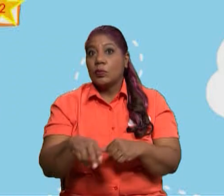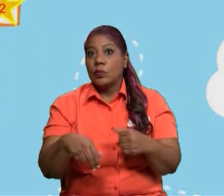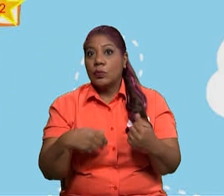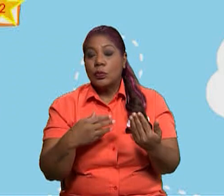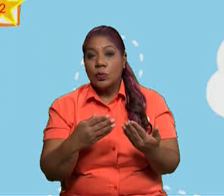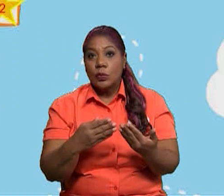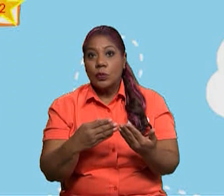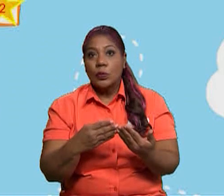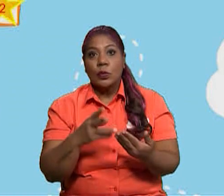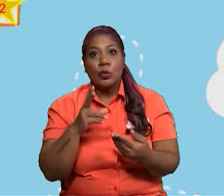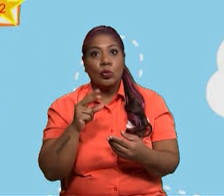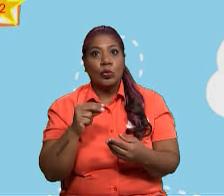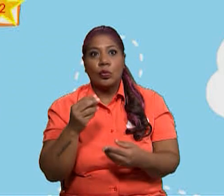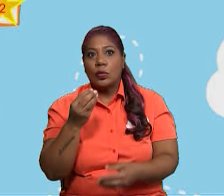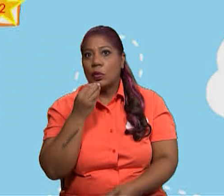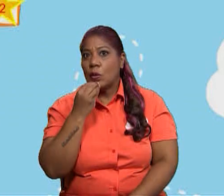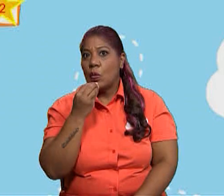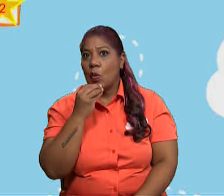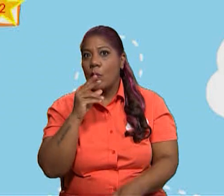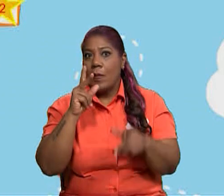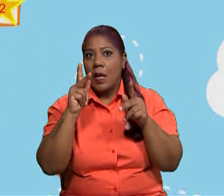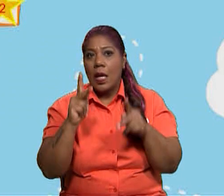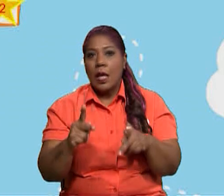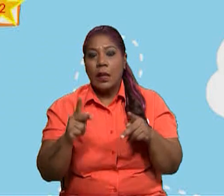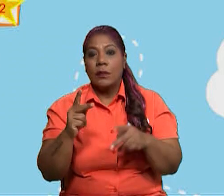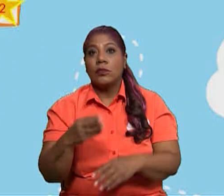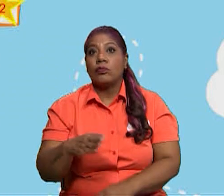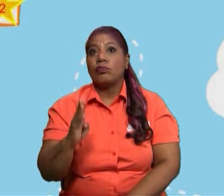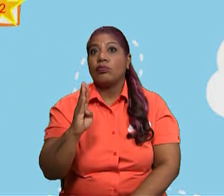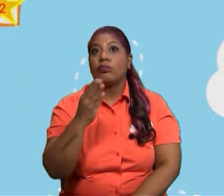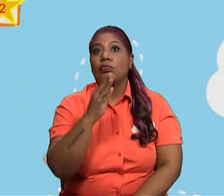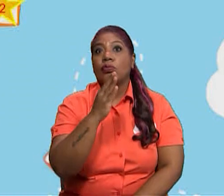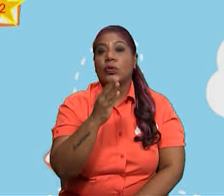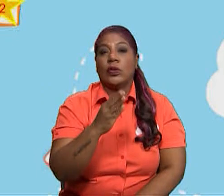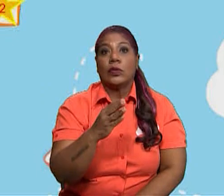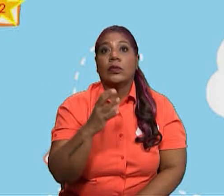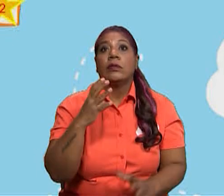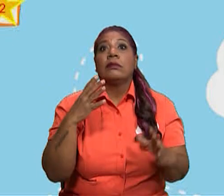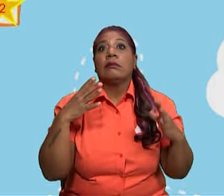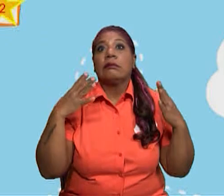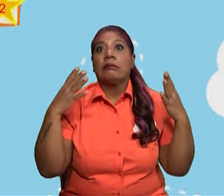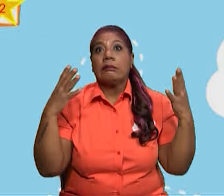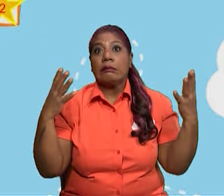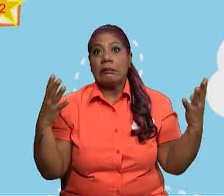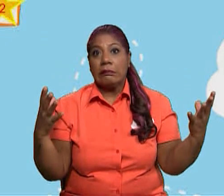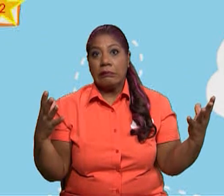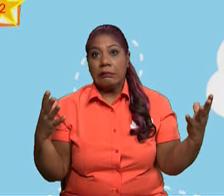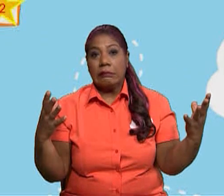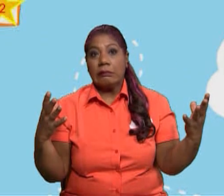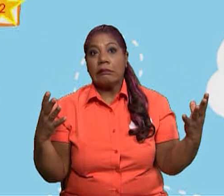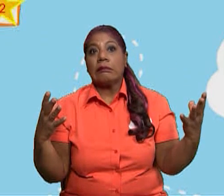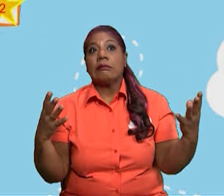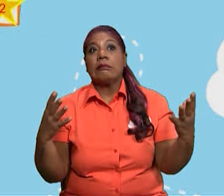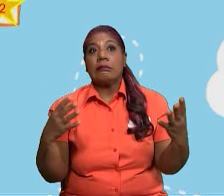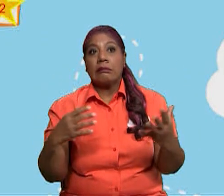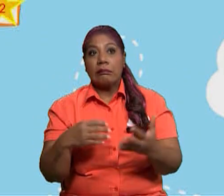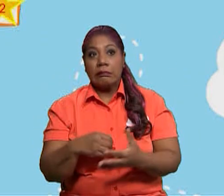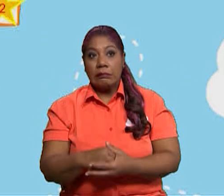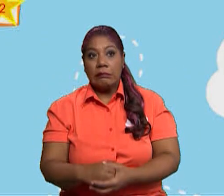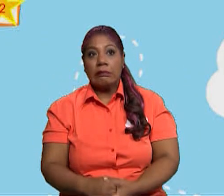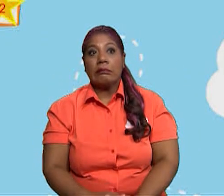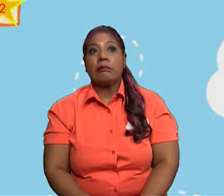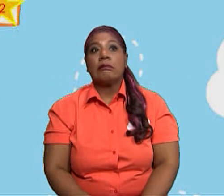vez ataca a los seres humanos. Los tiburones son grandes depredadores con esqueleto cartilaginoso,